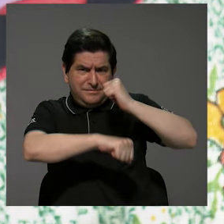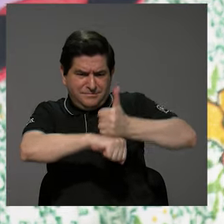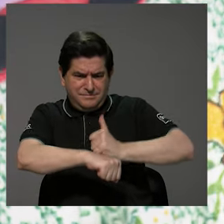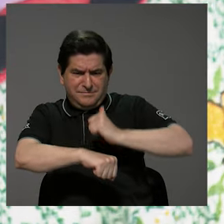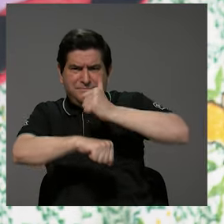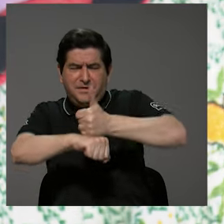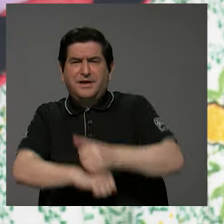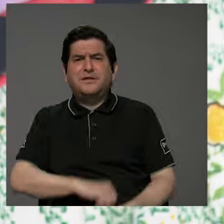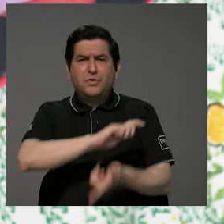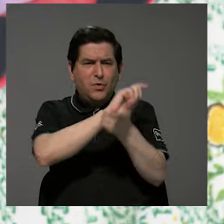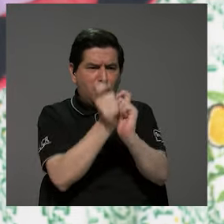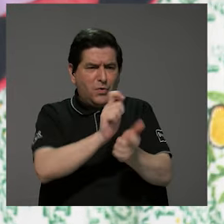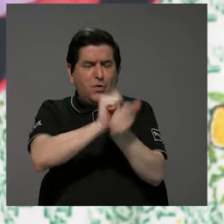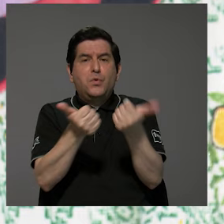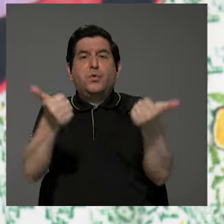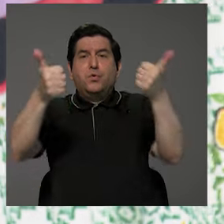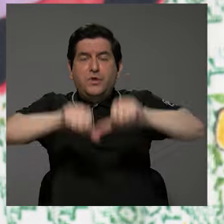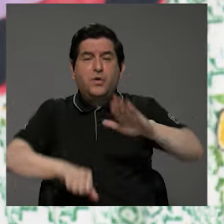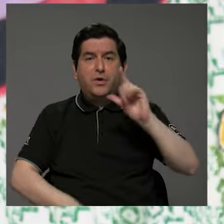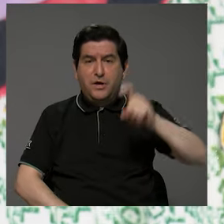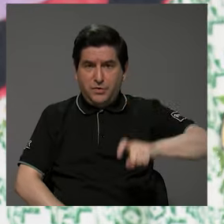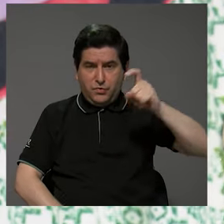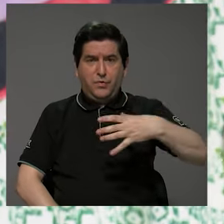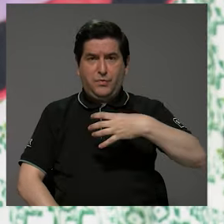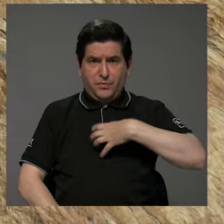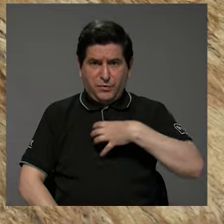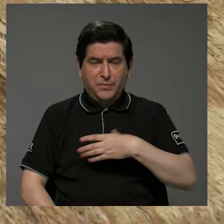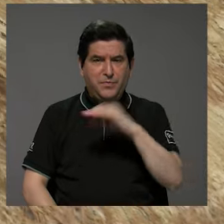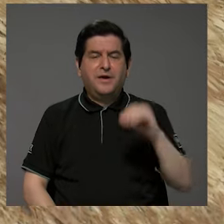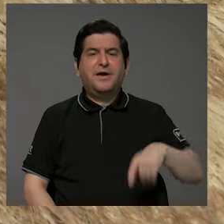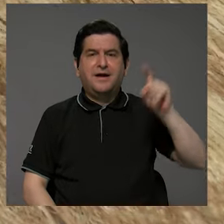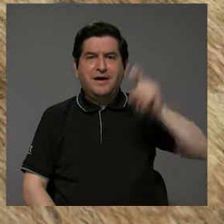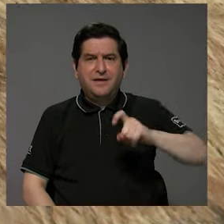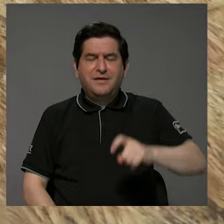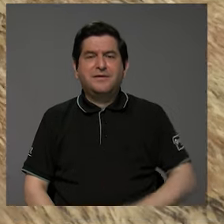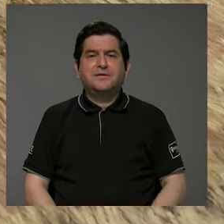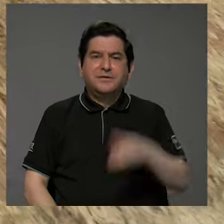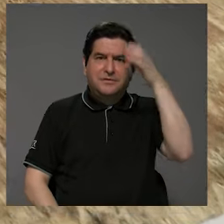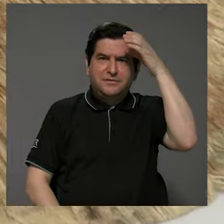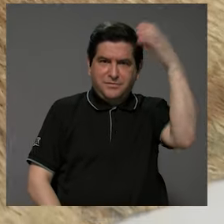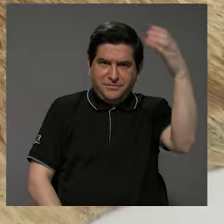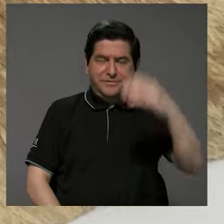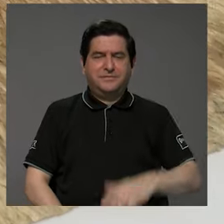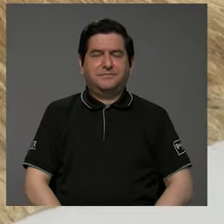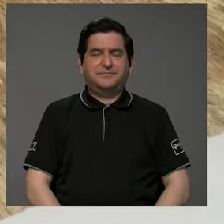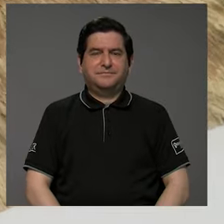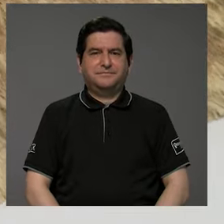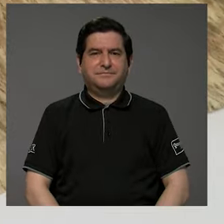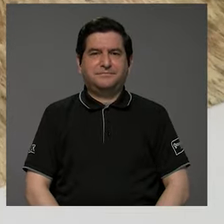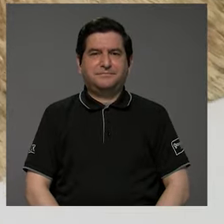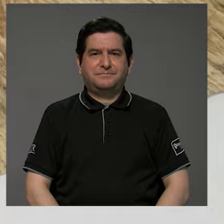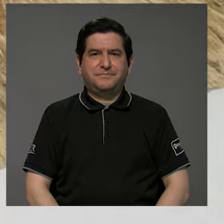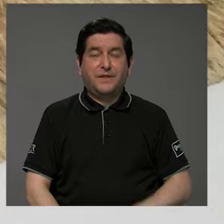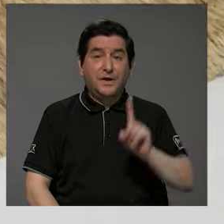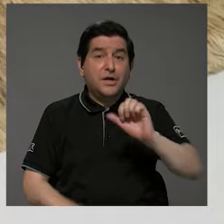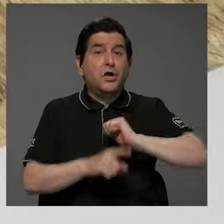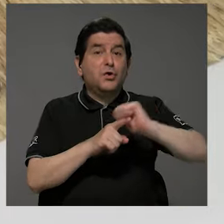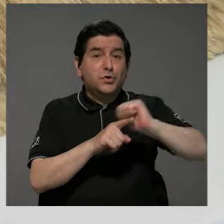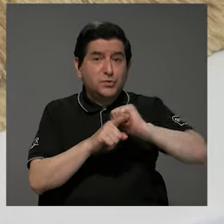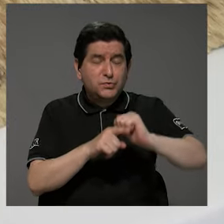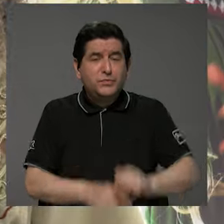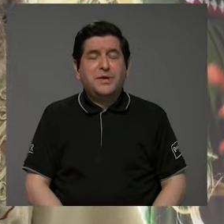cambiando de acuerdo con sus necesidades, de acuerdo con las necesidades de la cultura y es una práctica